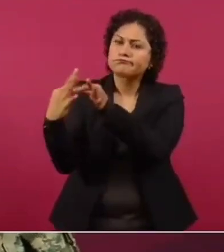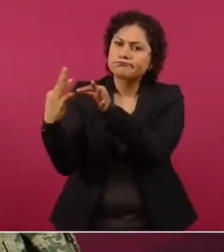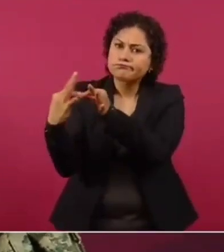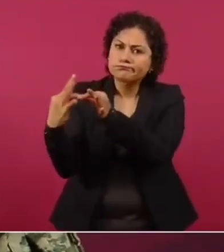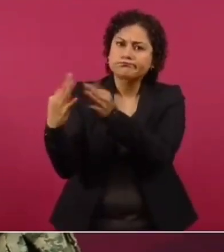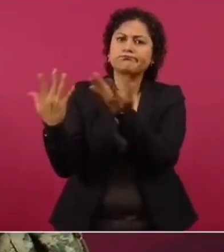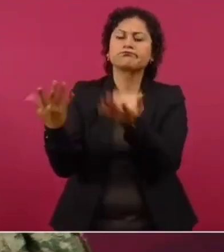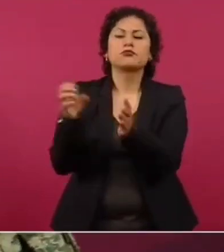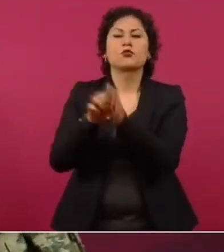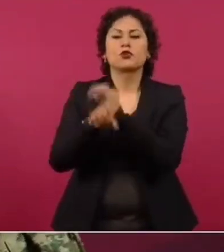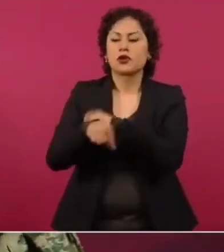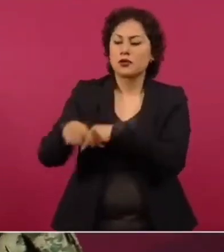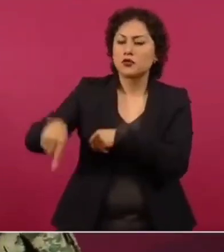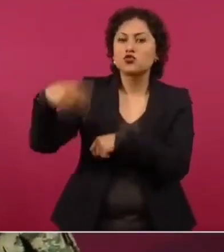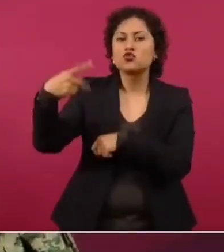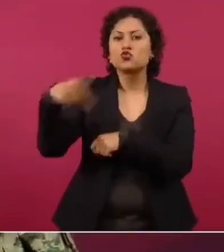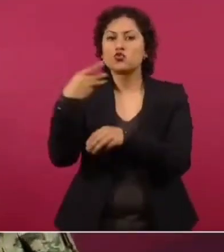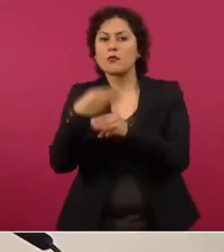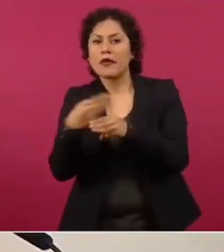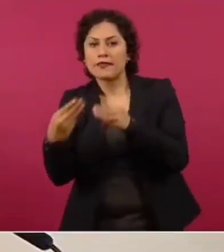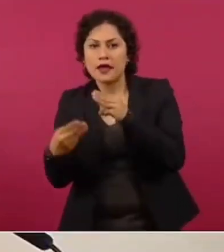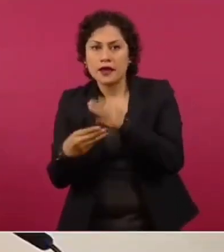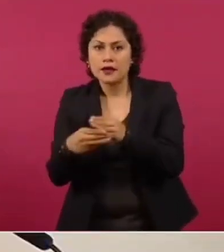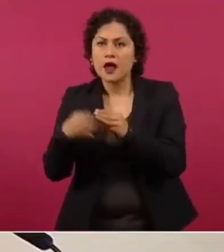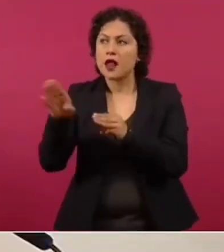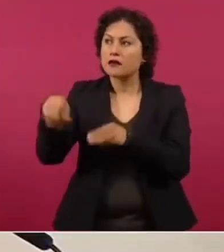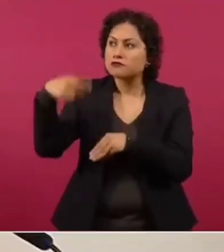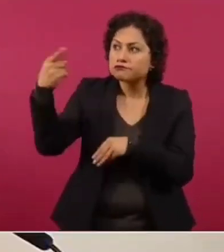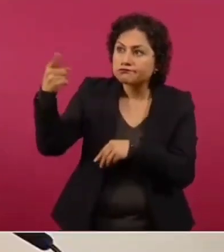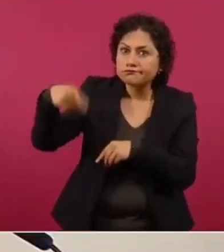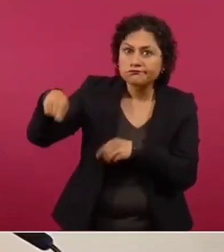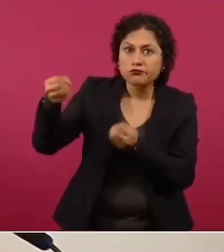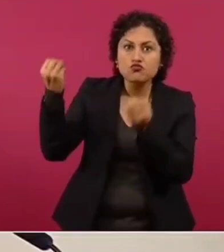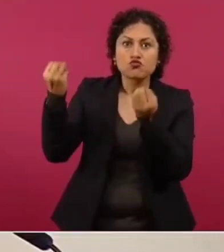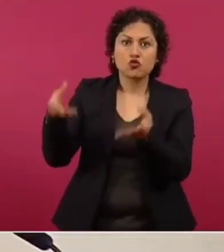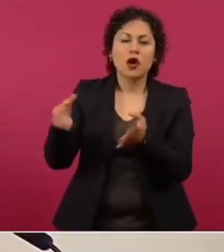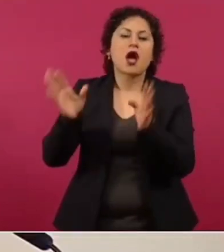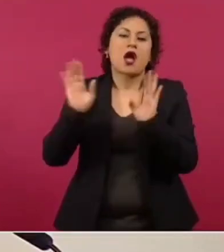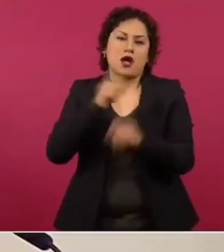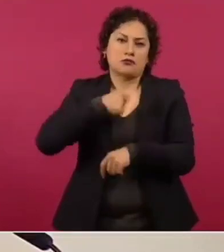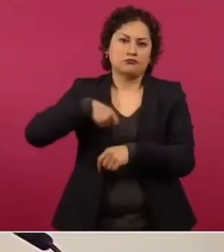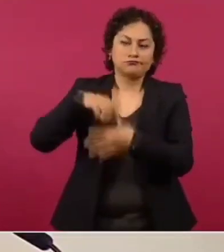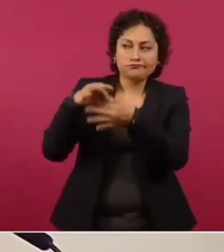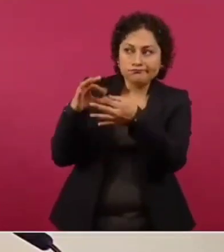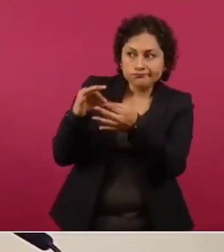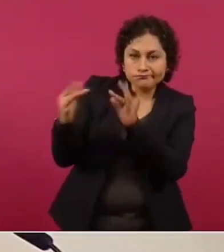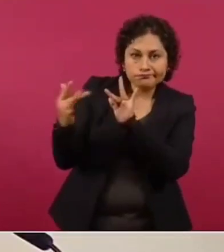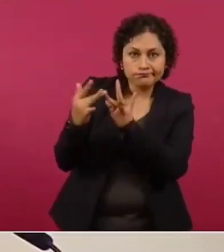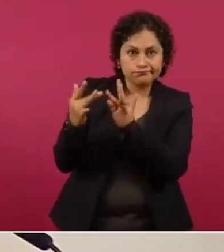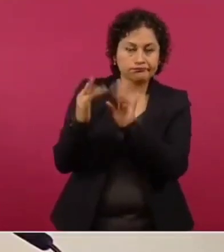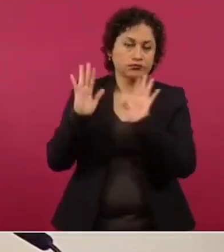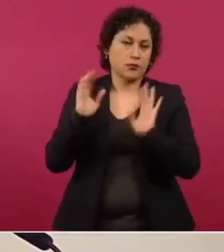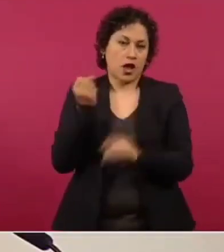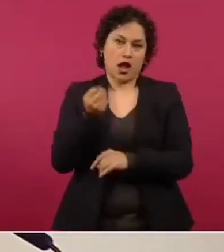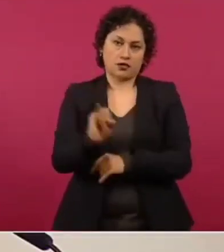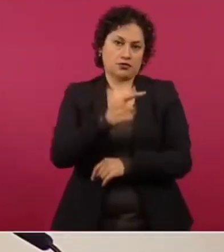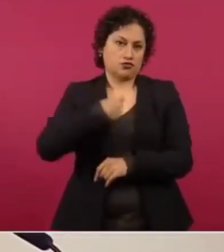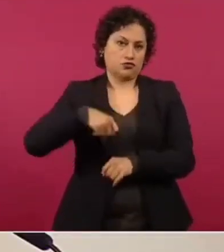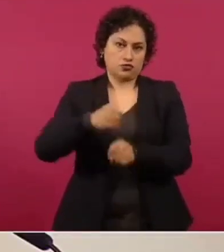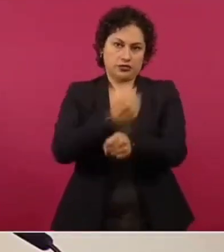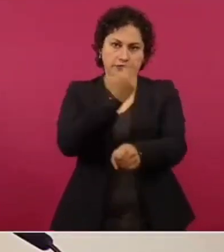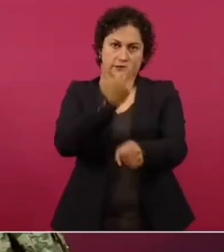equipo o alguna situación. Pero es la manera en que la Secretaría lo hace y aproximadamente tenemos